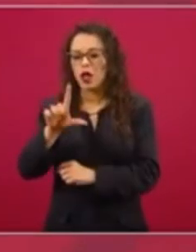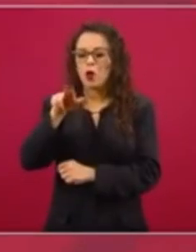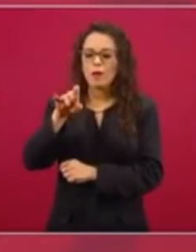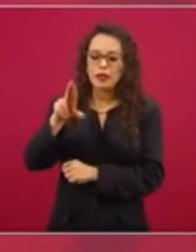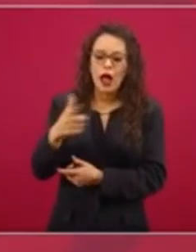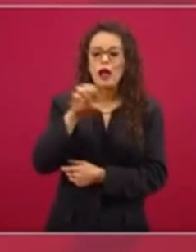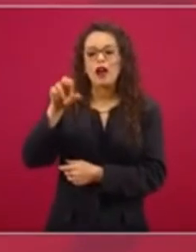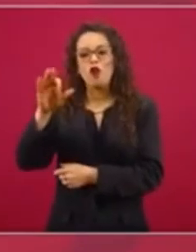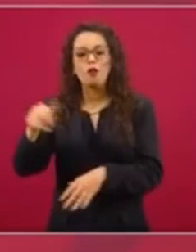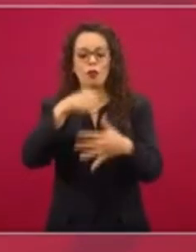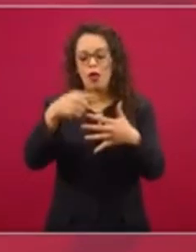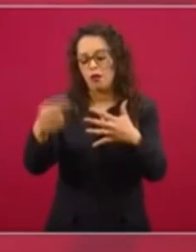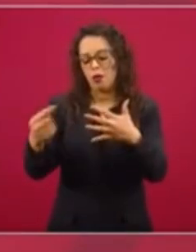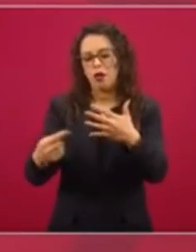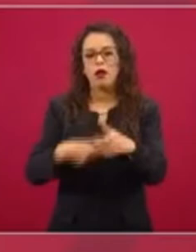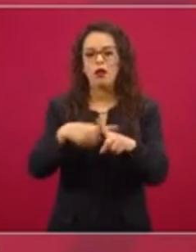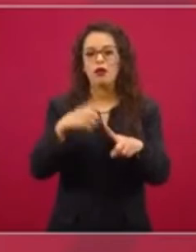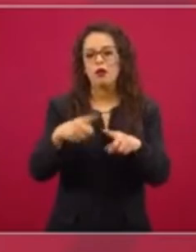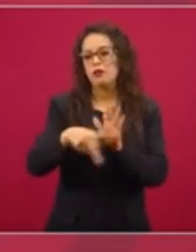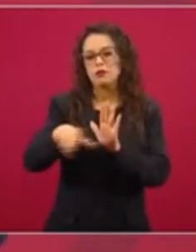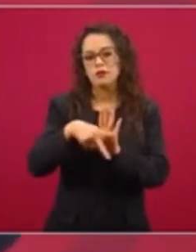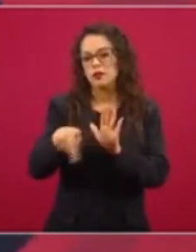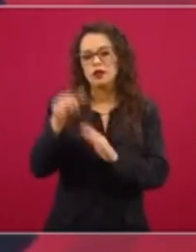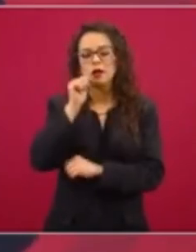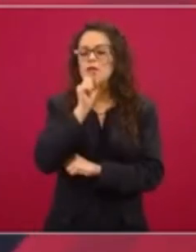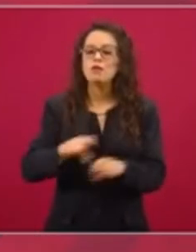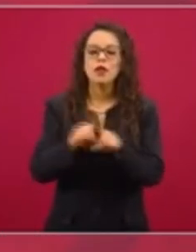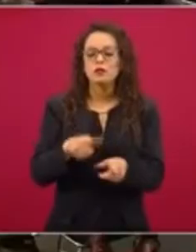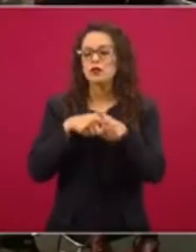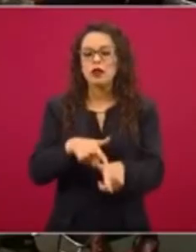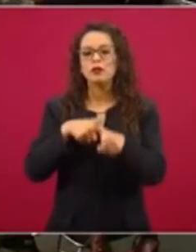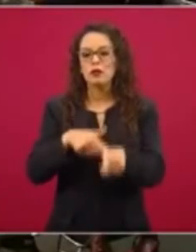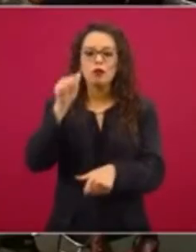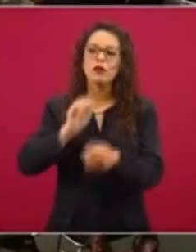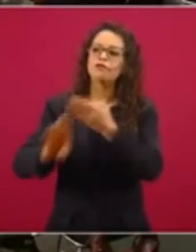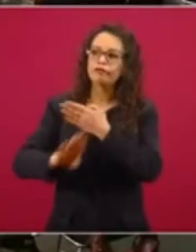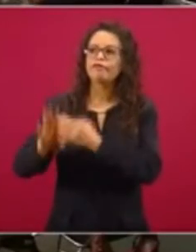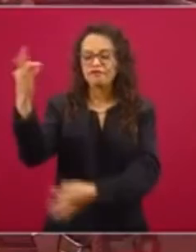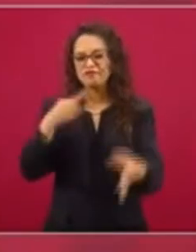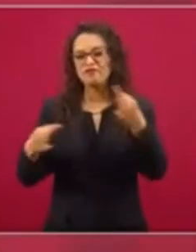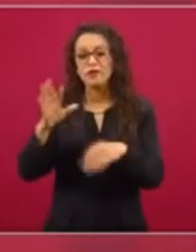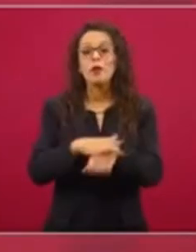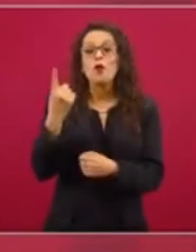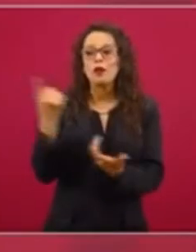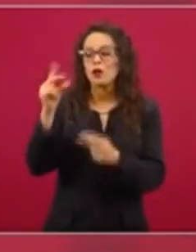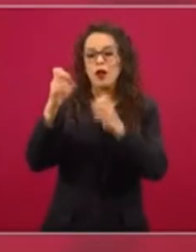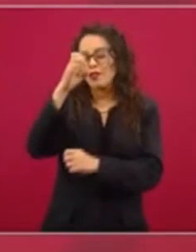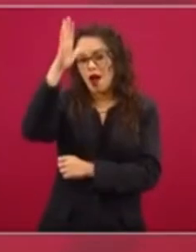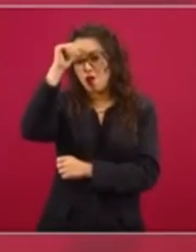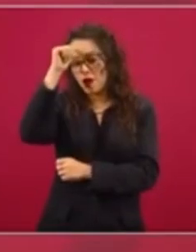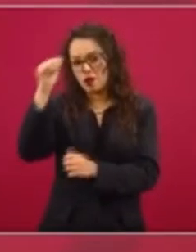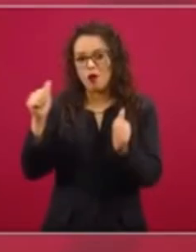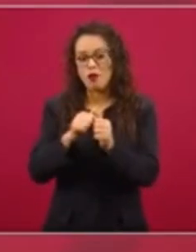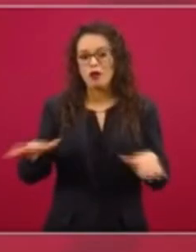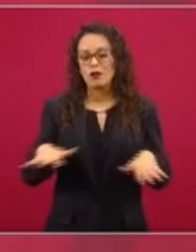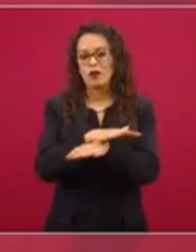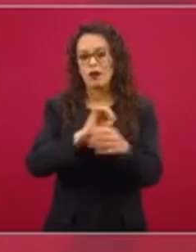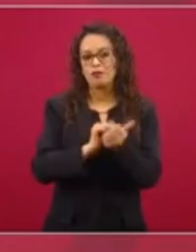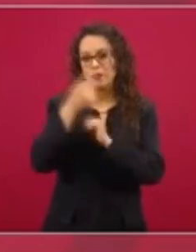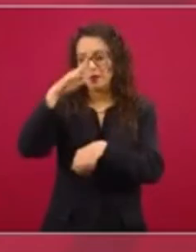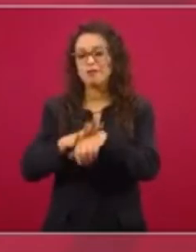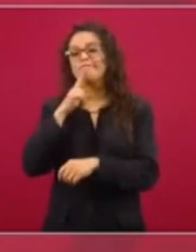Times y el Reforma, etcétera, etcétera, etcétera. Con lo mismo. Porque, al final de cuentas, están en contra de la transformación.